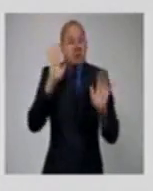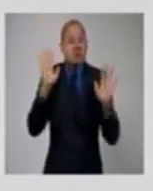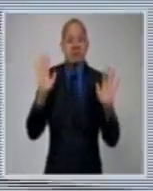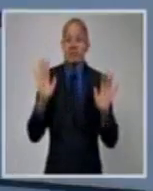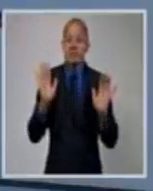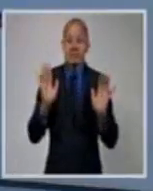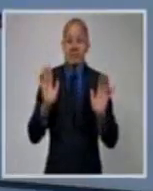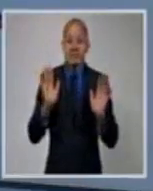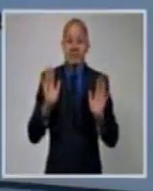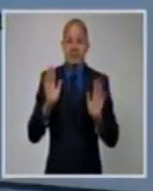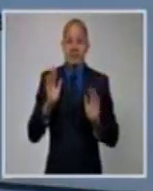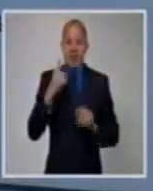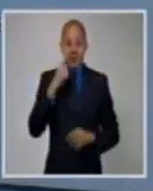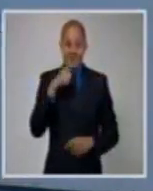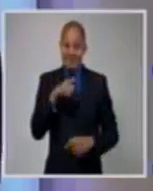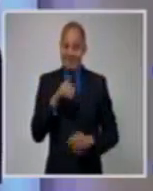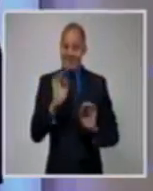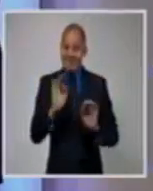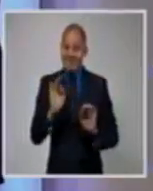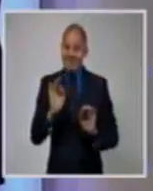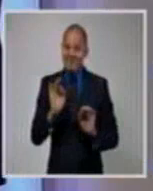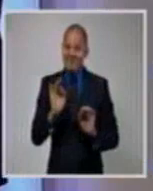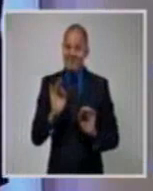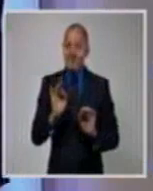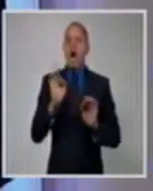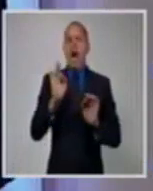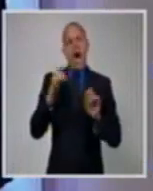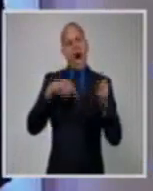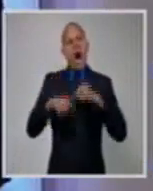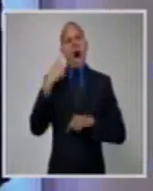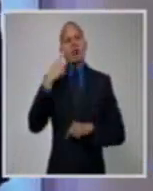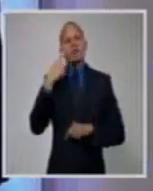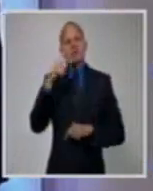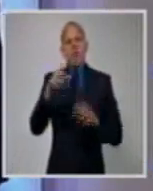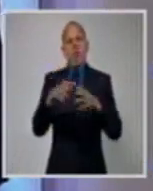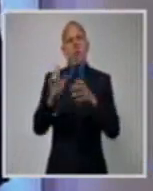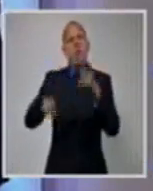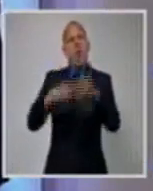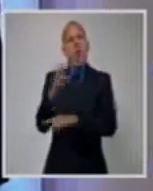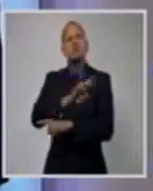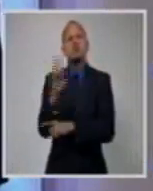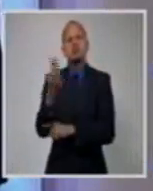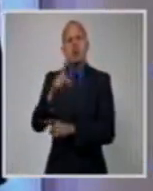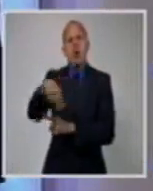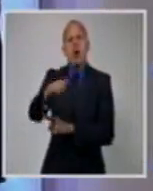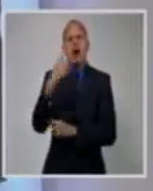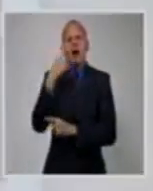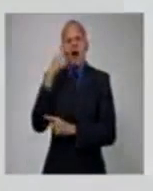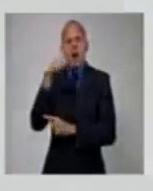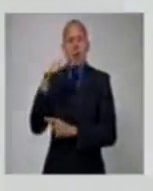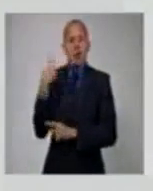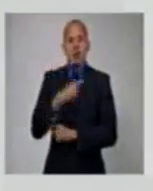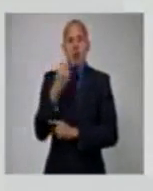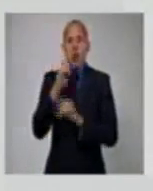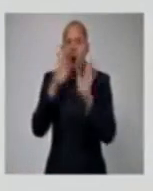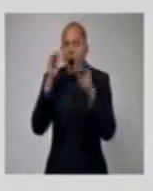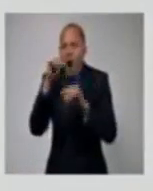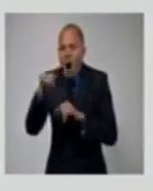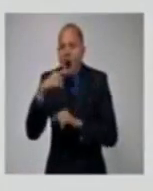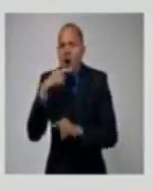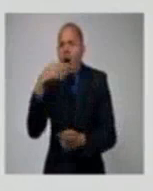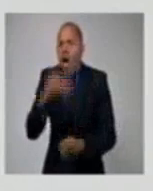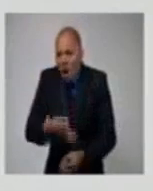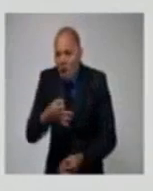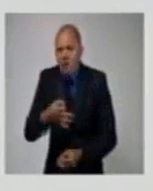mismos. Ellos mismos los filmaron. Quedarnos en los videos de la contrarrevolución es hacer lo que la contrarrevolución quiere. Que dimitan los que dirigen